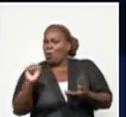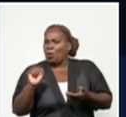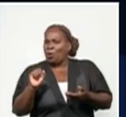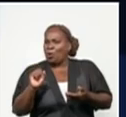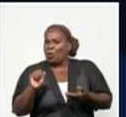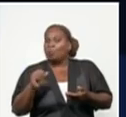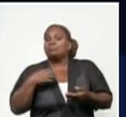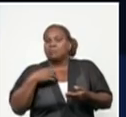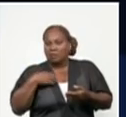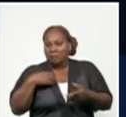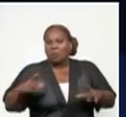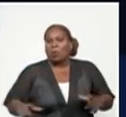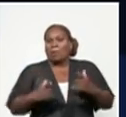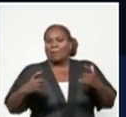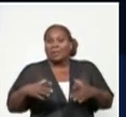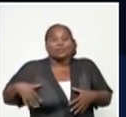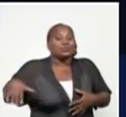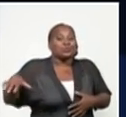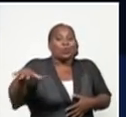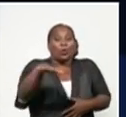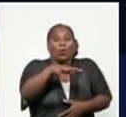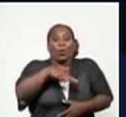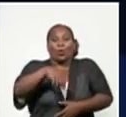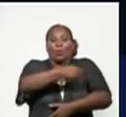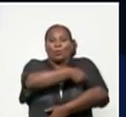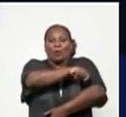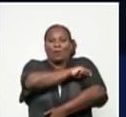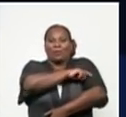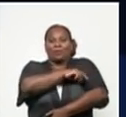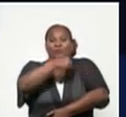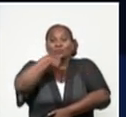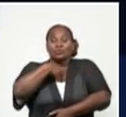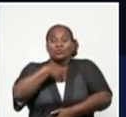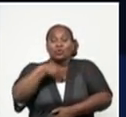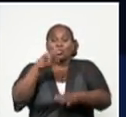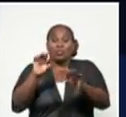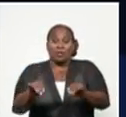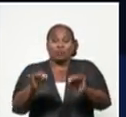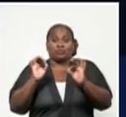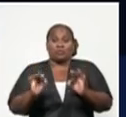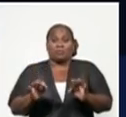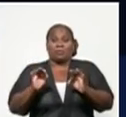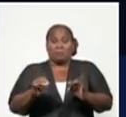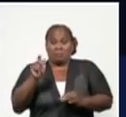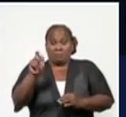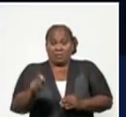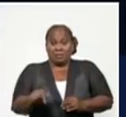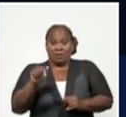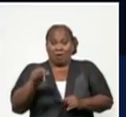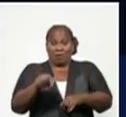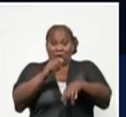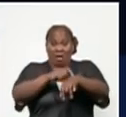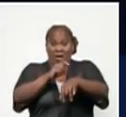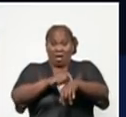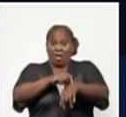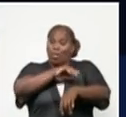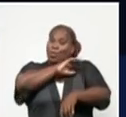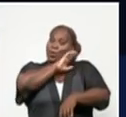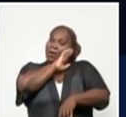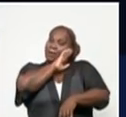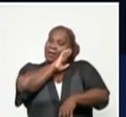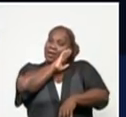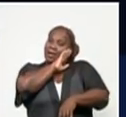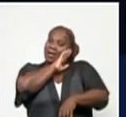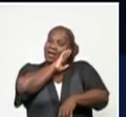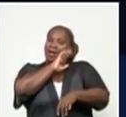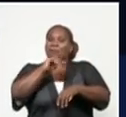cumplirlos todos. Y para, como yo siempre digo, para aquellos que ahora duermen y que después, porque además se